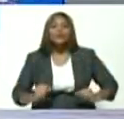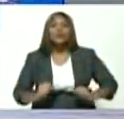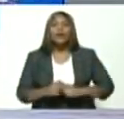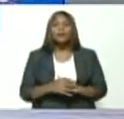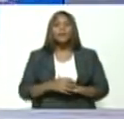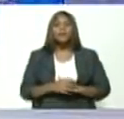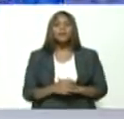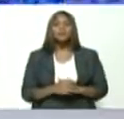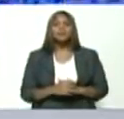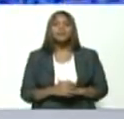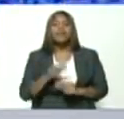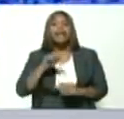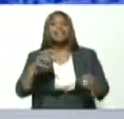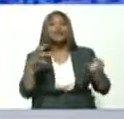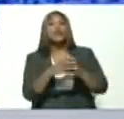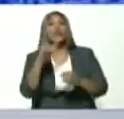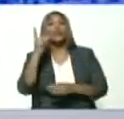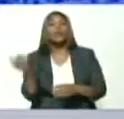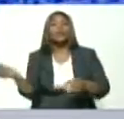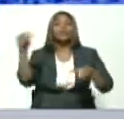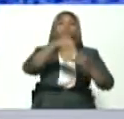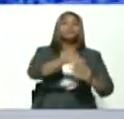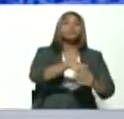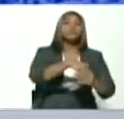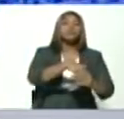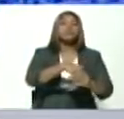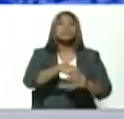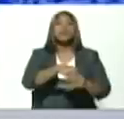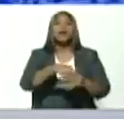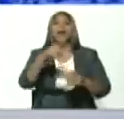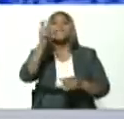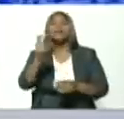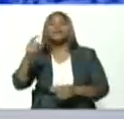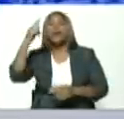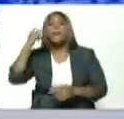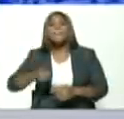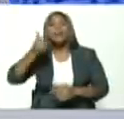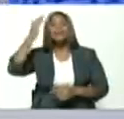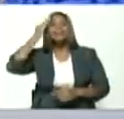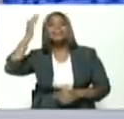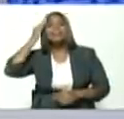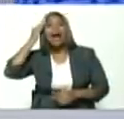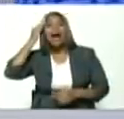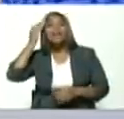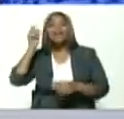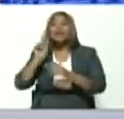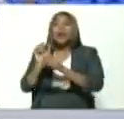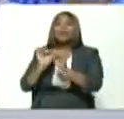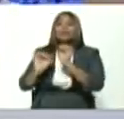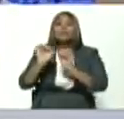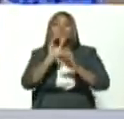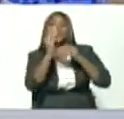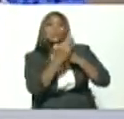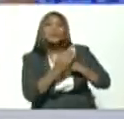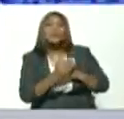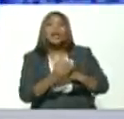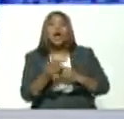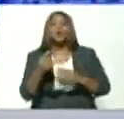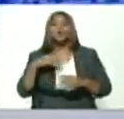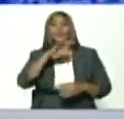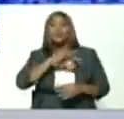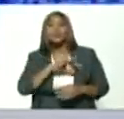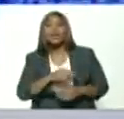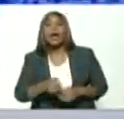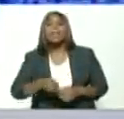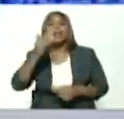En ese equipo deben estar los compañeros que más saben en seguridad social, que más saben de salario, que más saben de